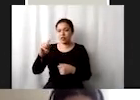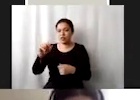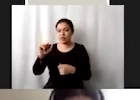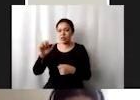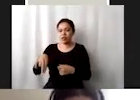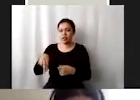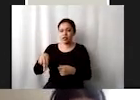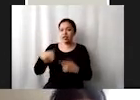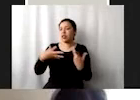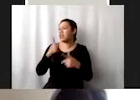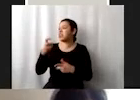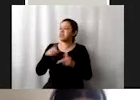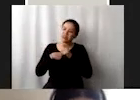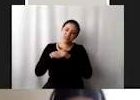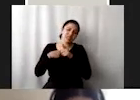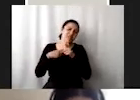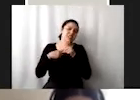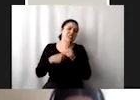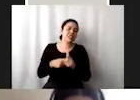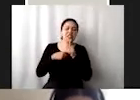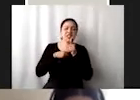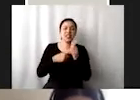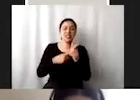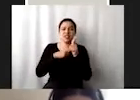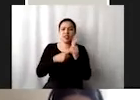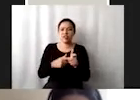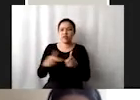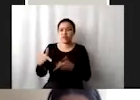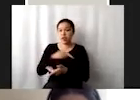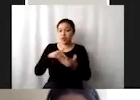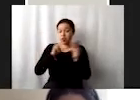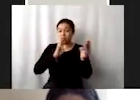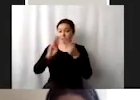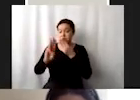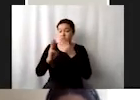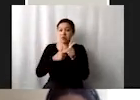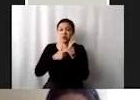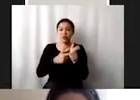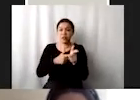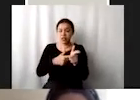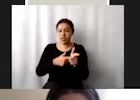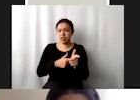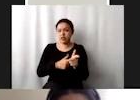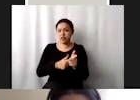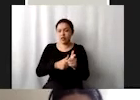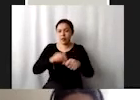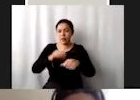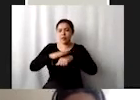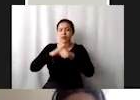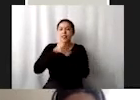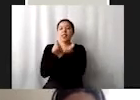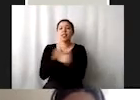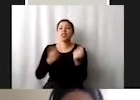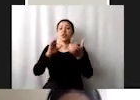prevaleciendo en muchos sitios del mundo, sobre todo el tema del matrimonio infantil